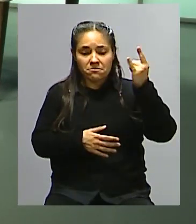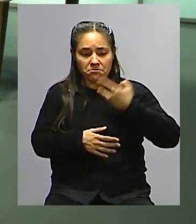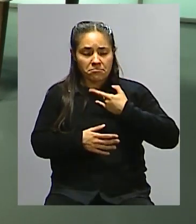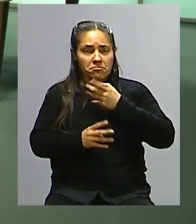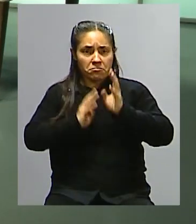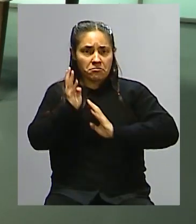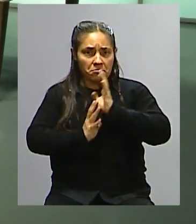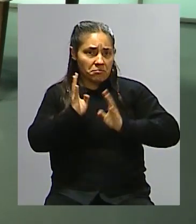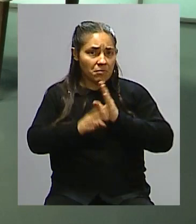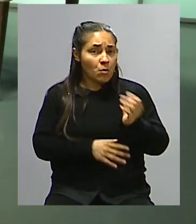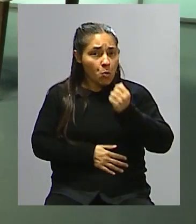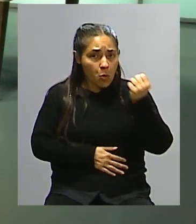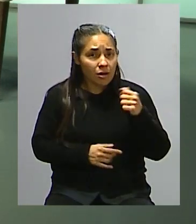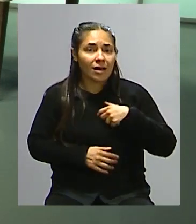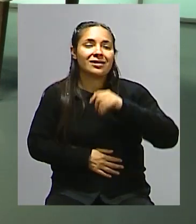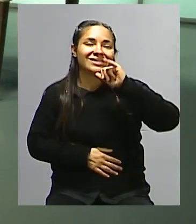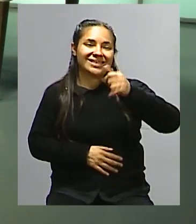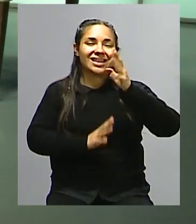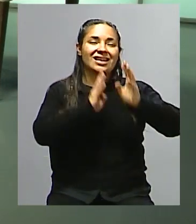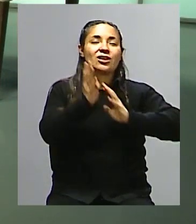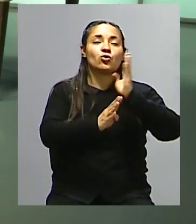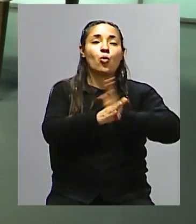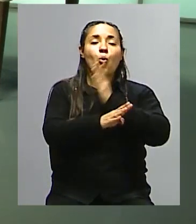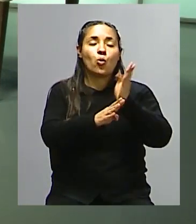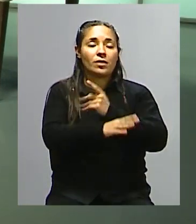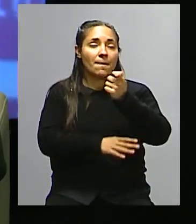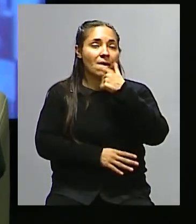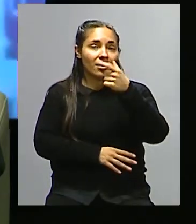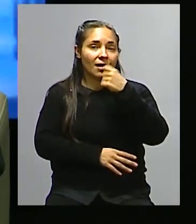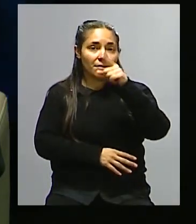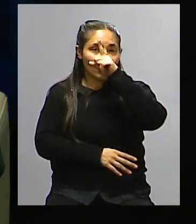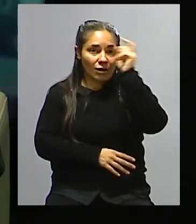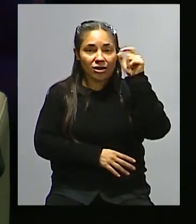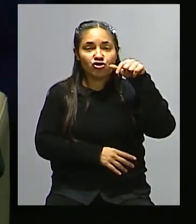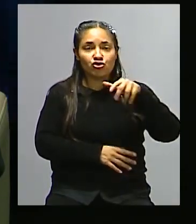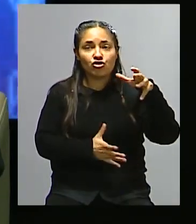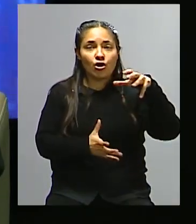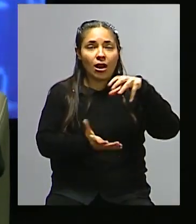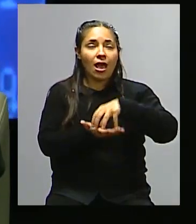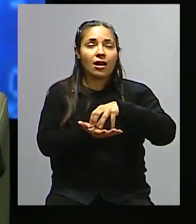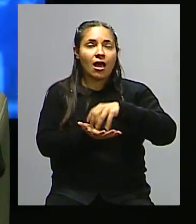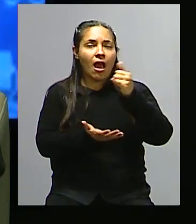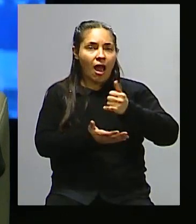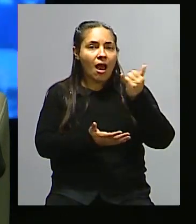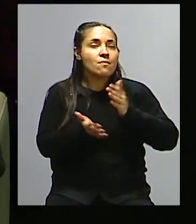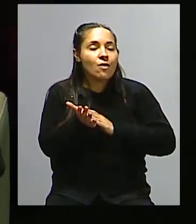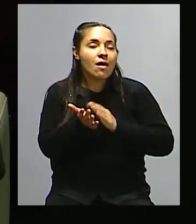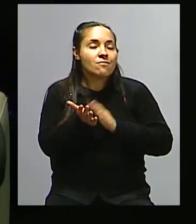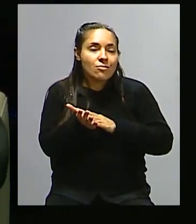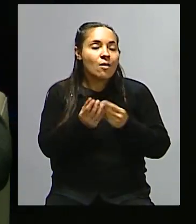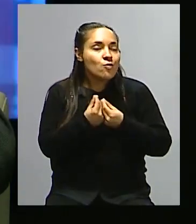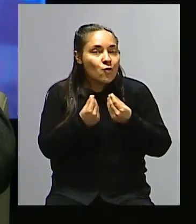lo más posible. La industria nacional en la producción de medicamentos hay muchos intentos, hay